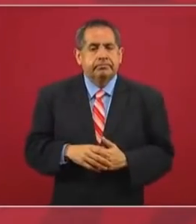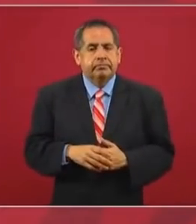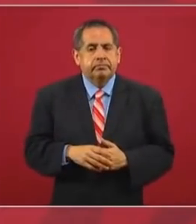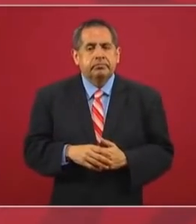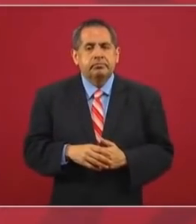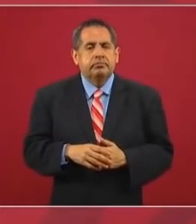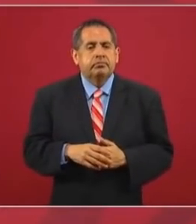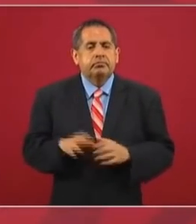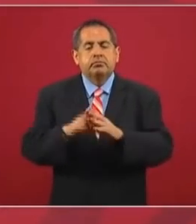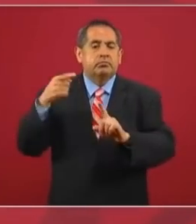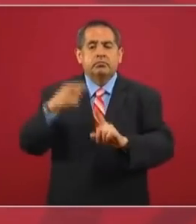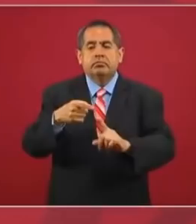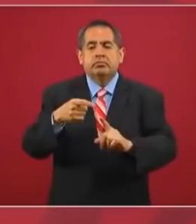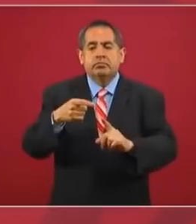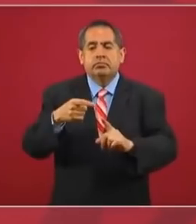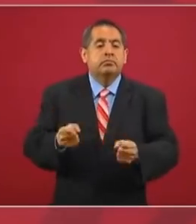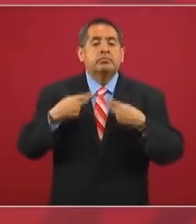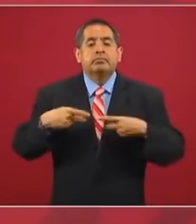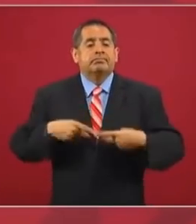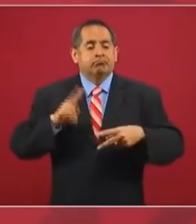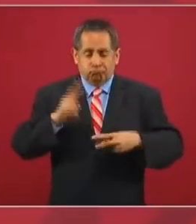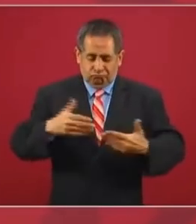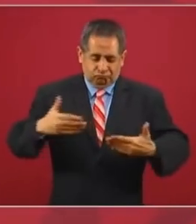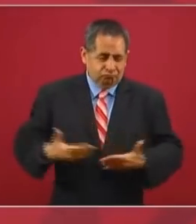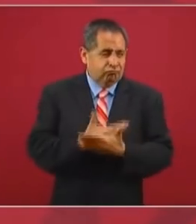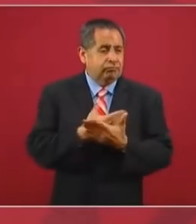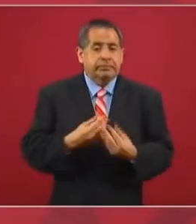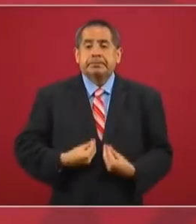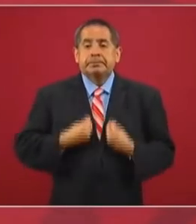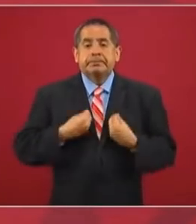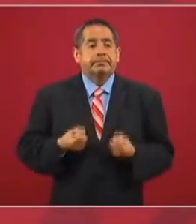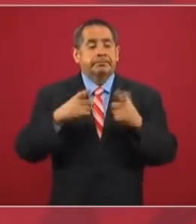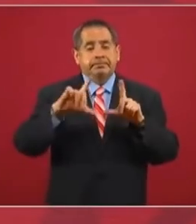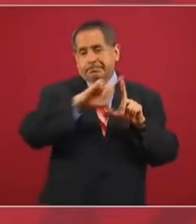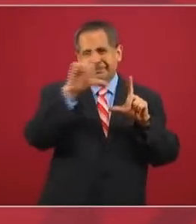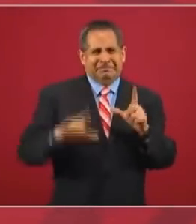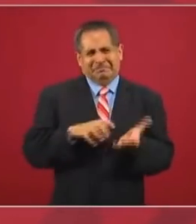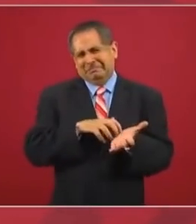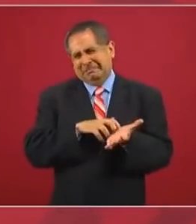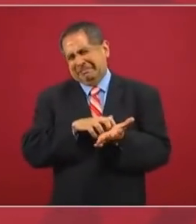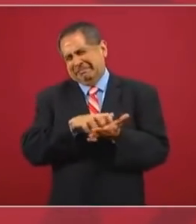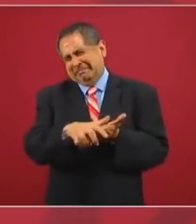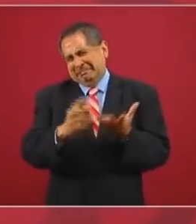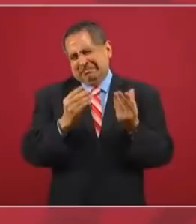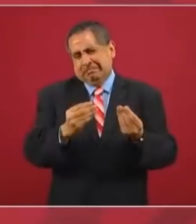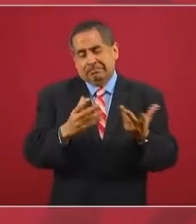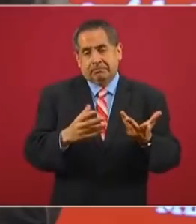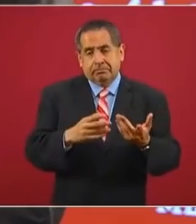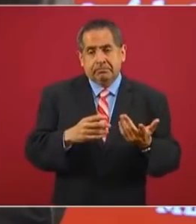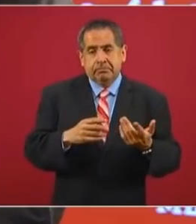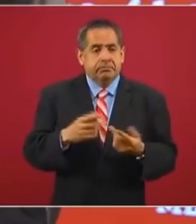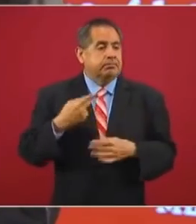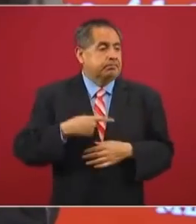en proporción al número de habitantes en México hay menos